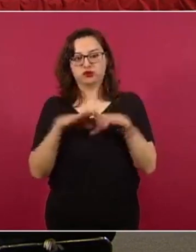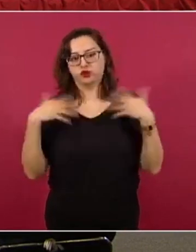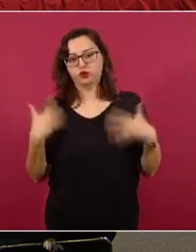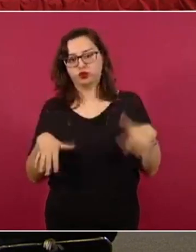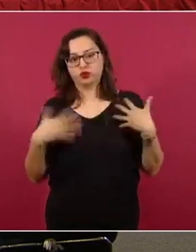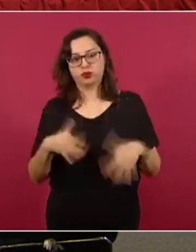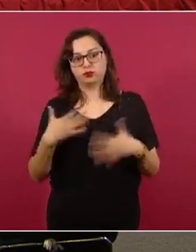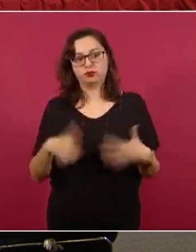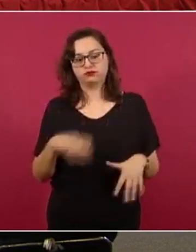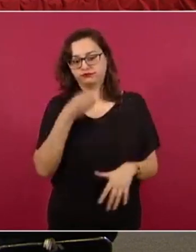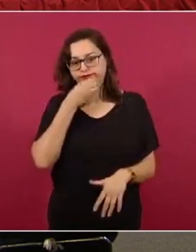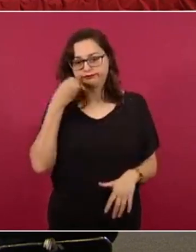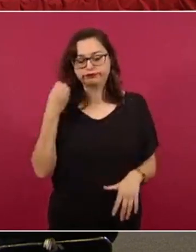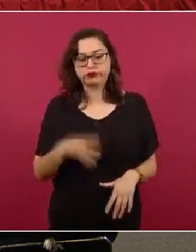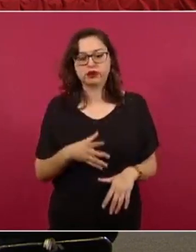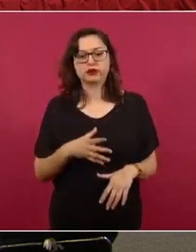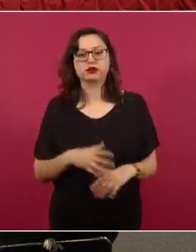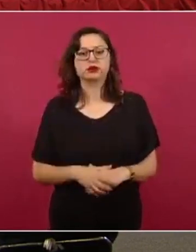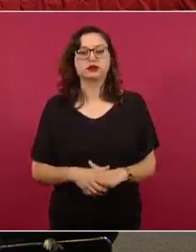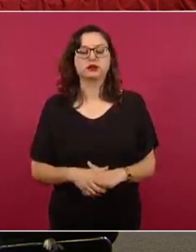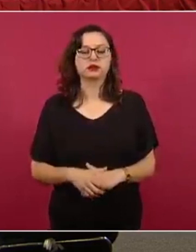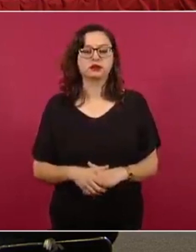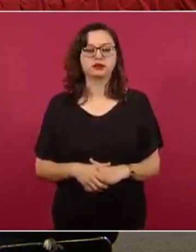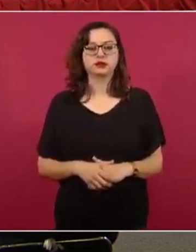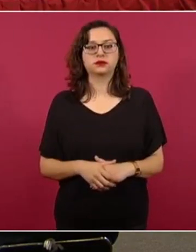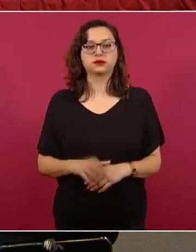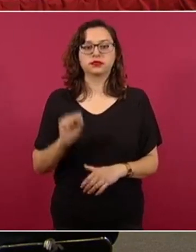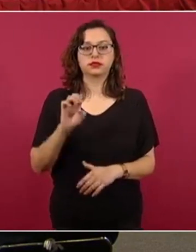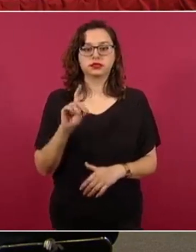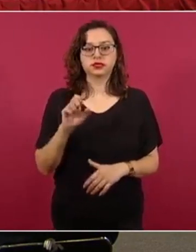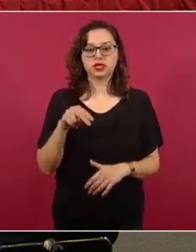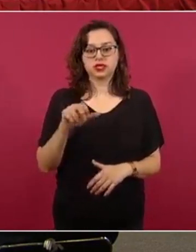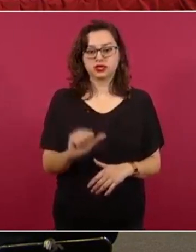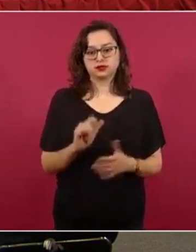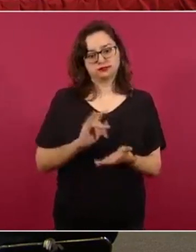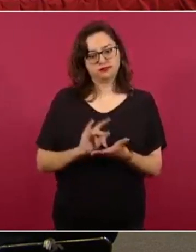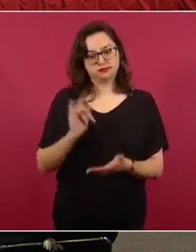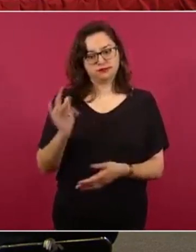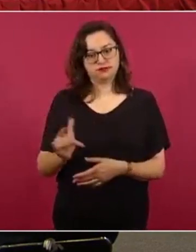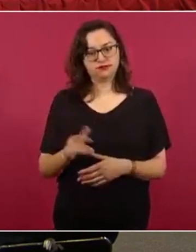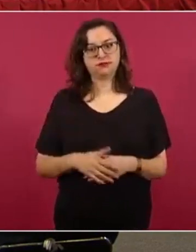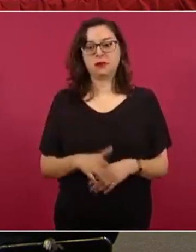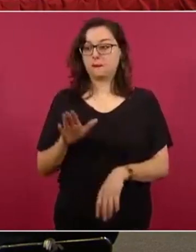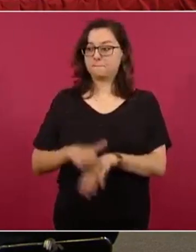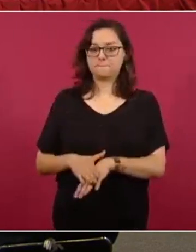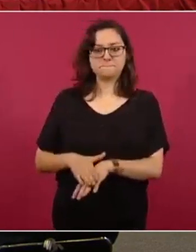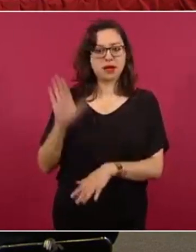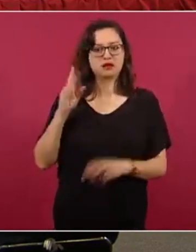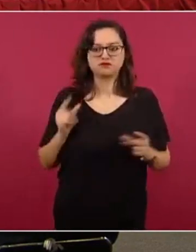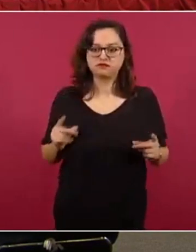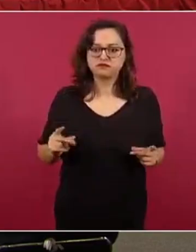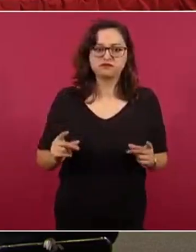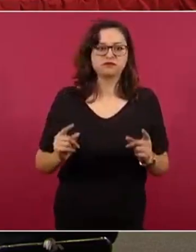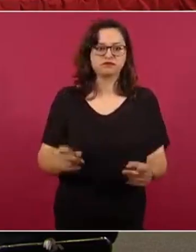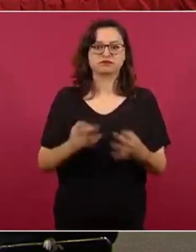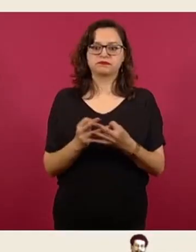de lo que fue ocurriendo y al tiempo voy a ir agradeciendo a las instituciones. La Secretaría de la Defensa Nacional es la que logró la mayor cobertura territorial,